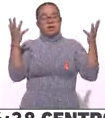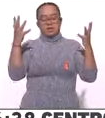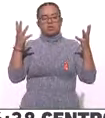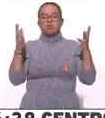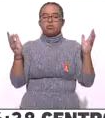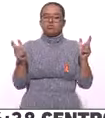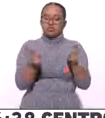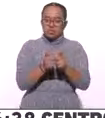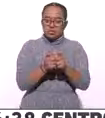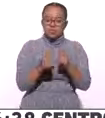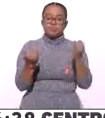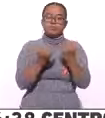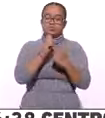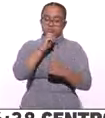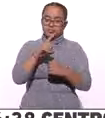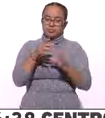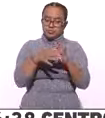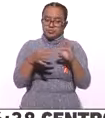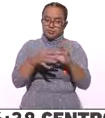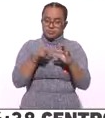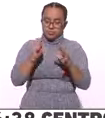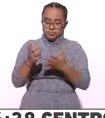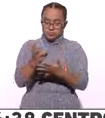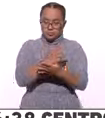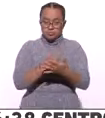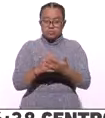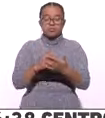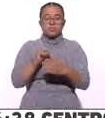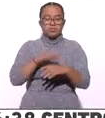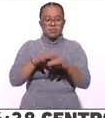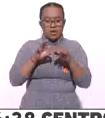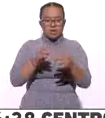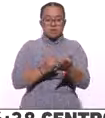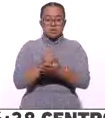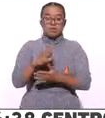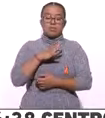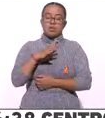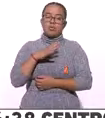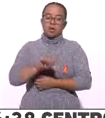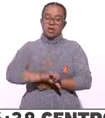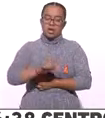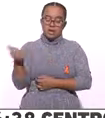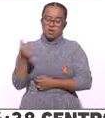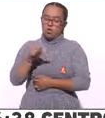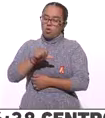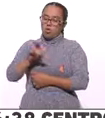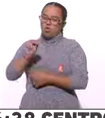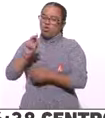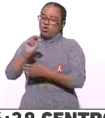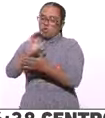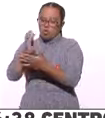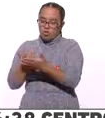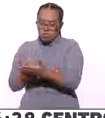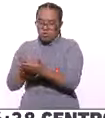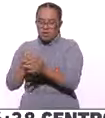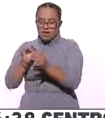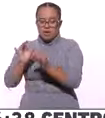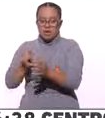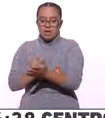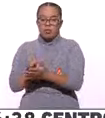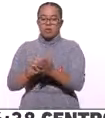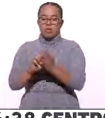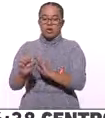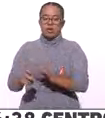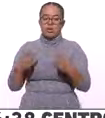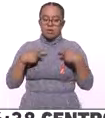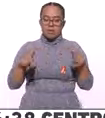también estamos hablando de la derrama económica del sector formal, pero también hay otra parte del sector informal que también es beneficiado, aquellos que, bueno, que